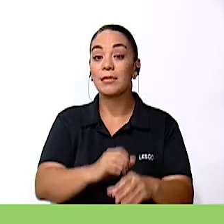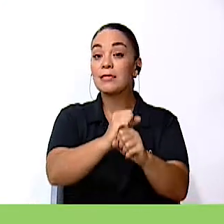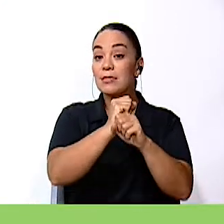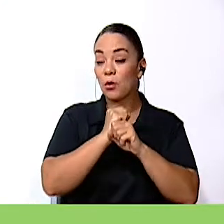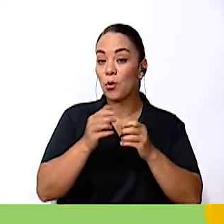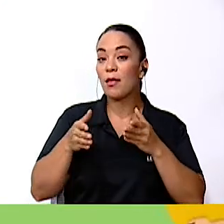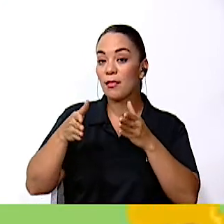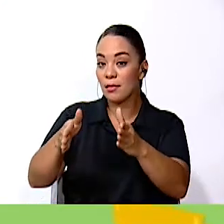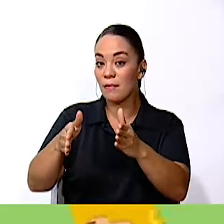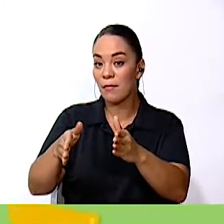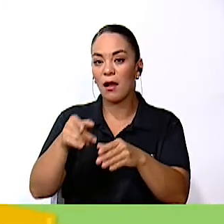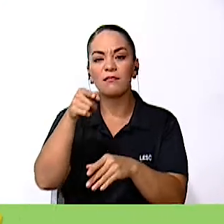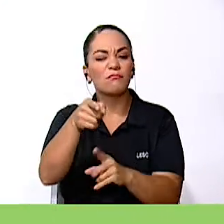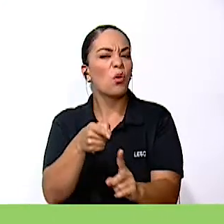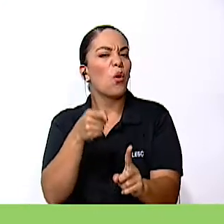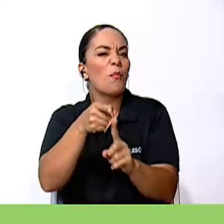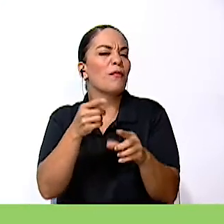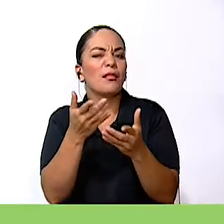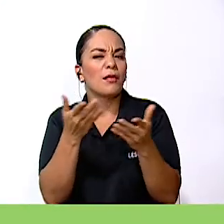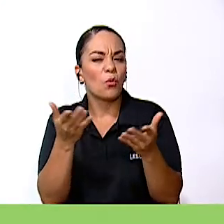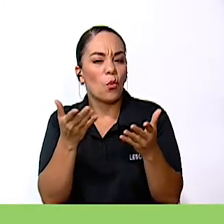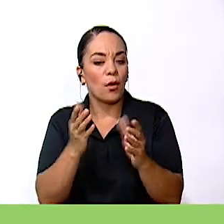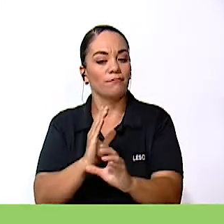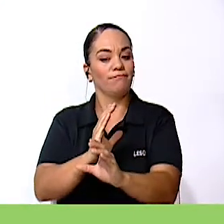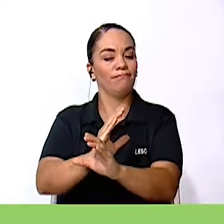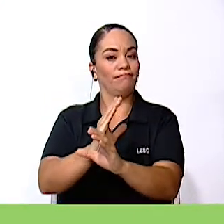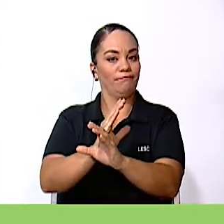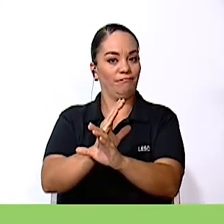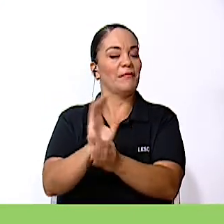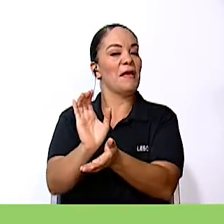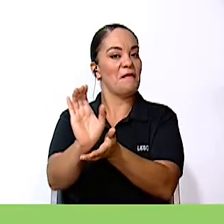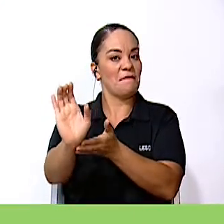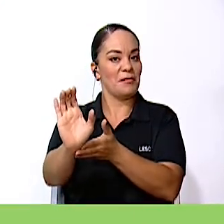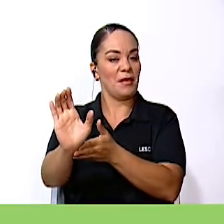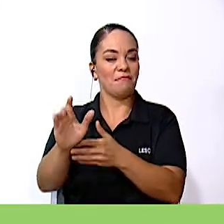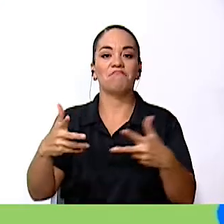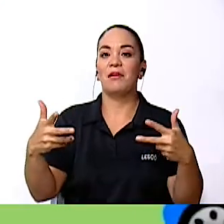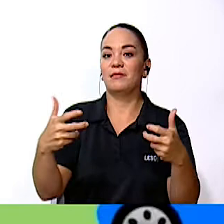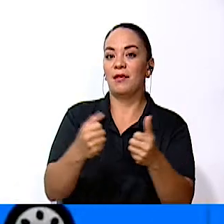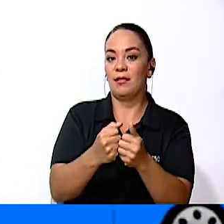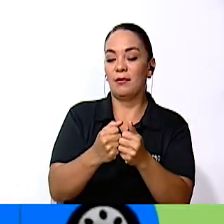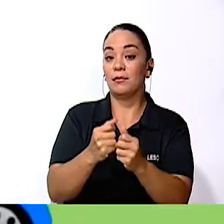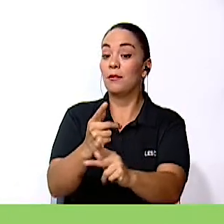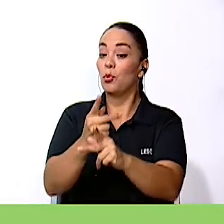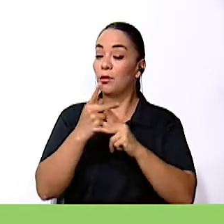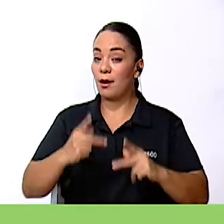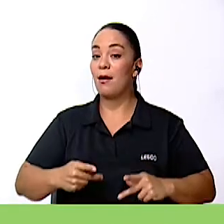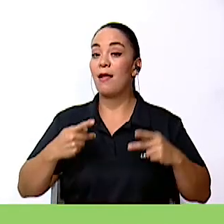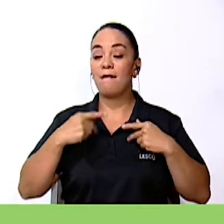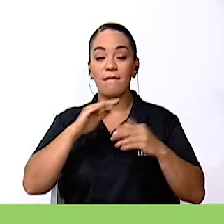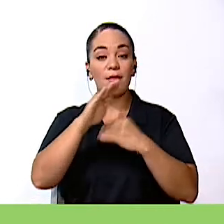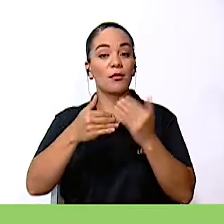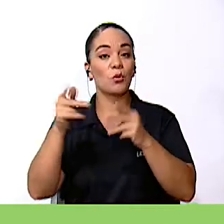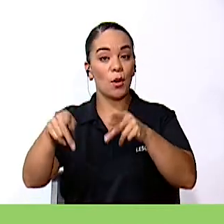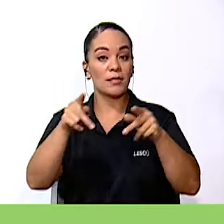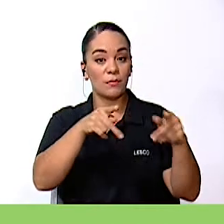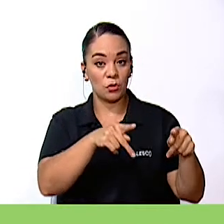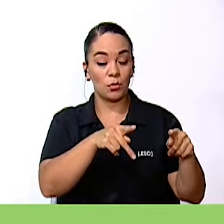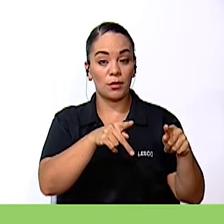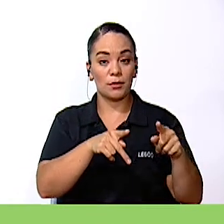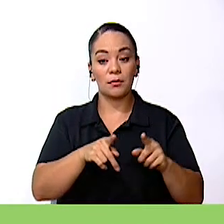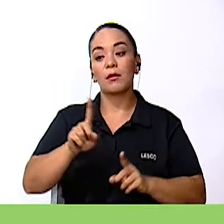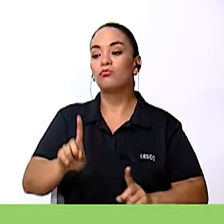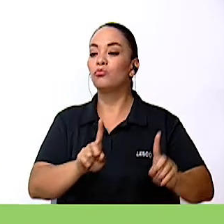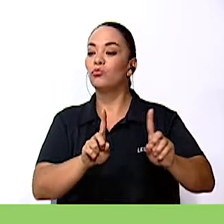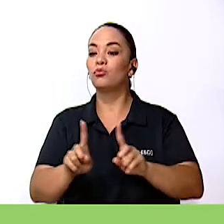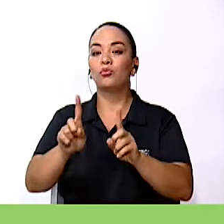vial pretende prevenir accidentes de tránsito y proteger la vida de todas las personas que caminamos por